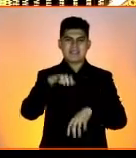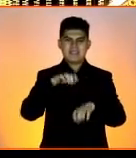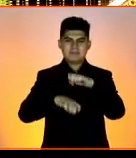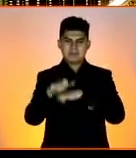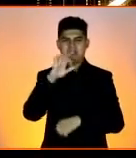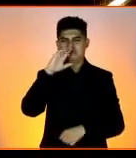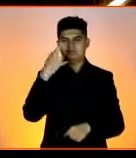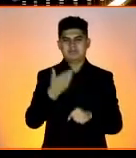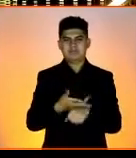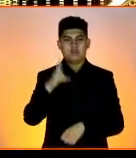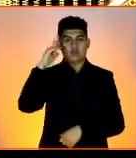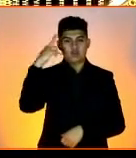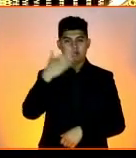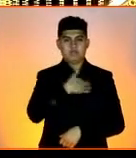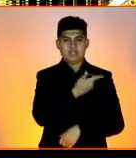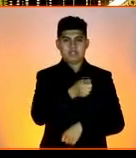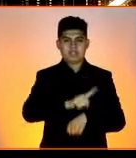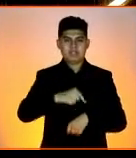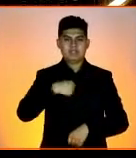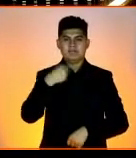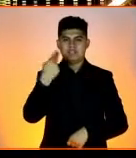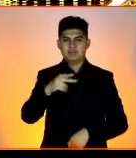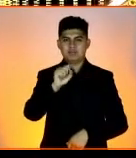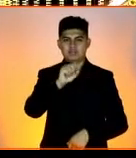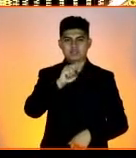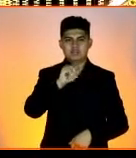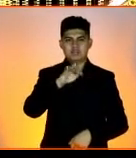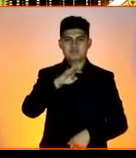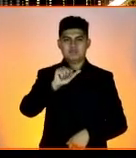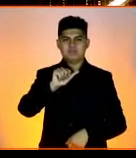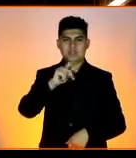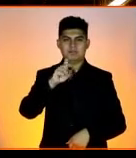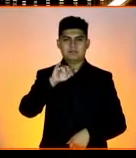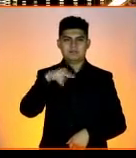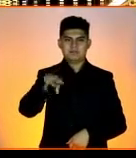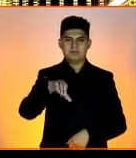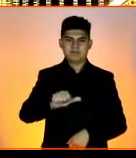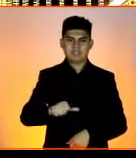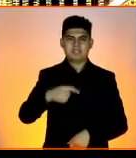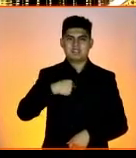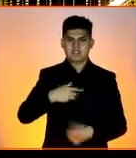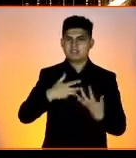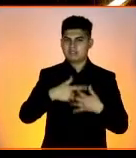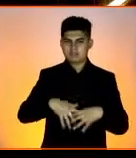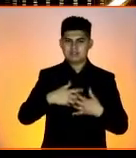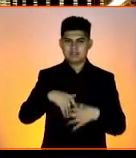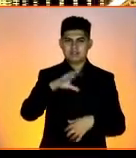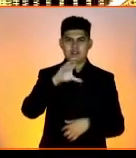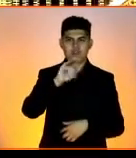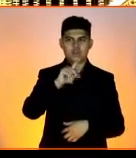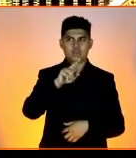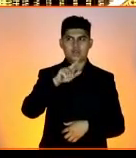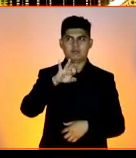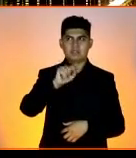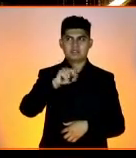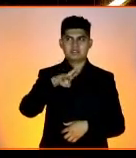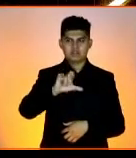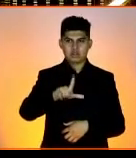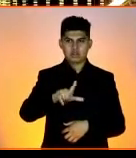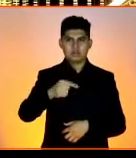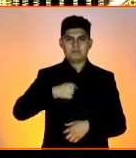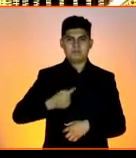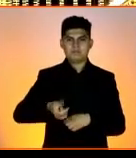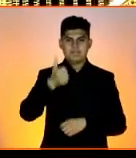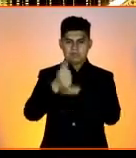Hola, buen día. Mi nombre es Sofía Gagliela Peñuelas, soy de la empresa Tractator, y este es nuestro primer